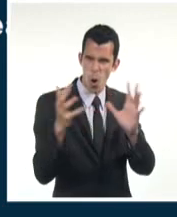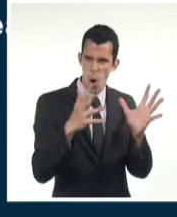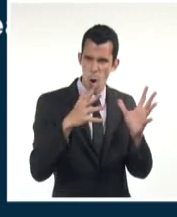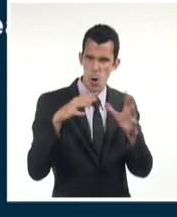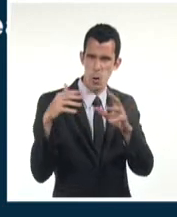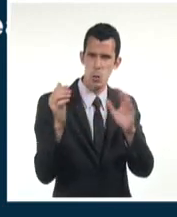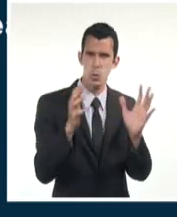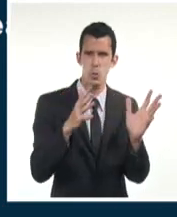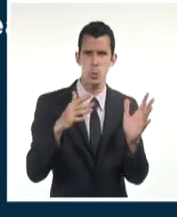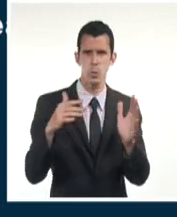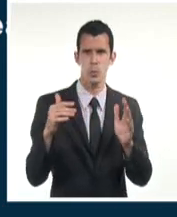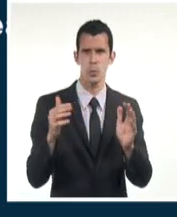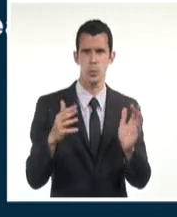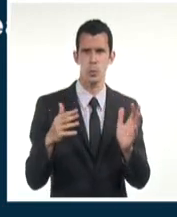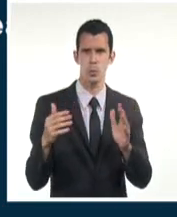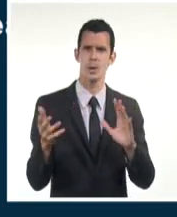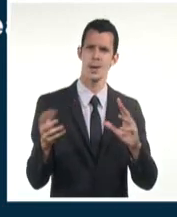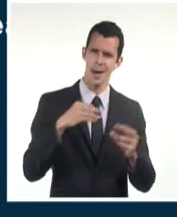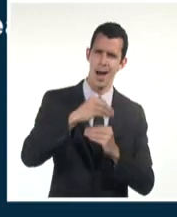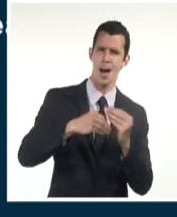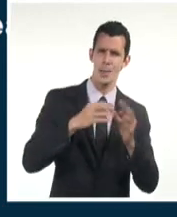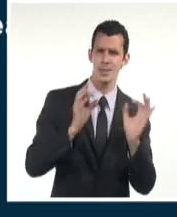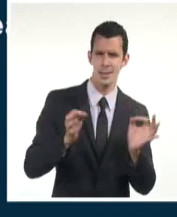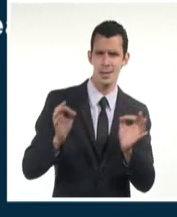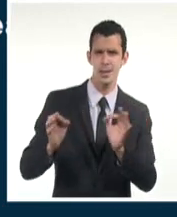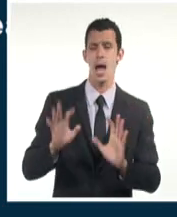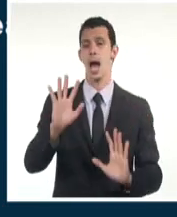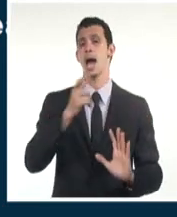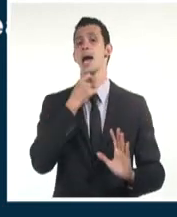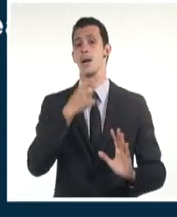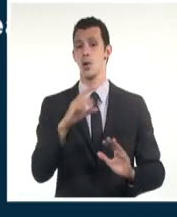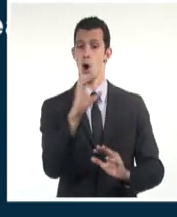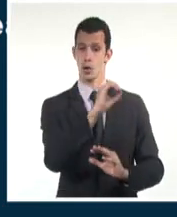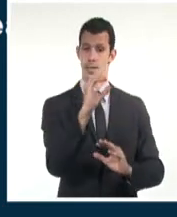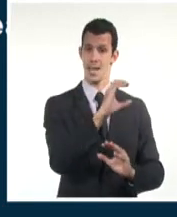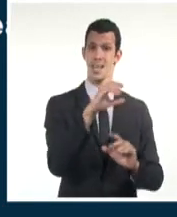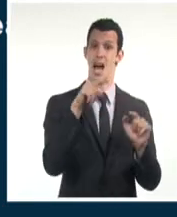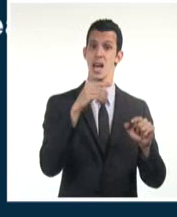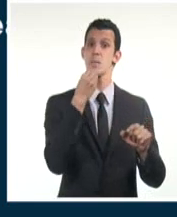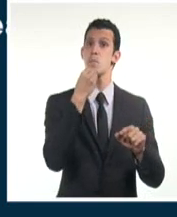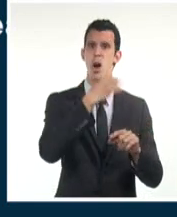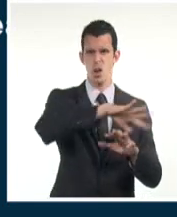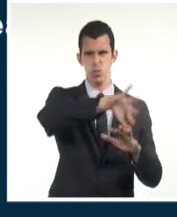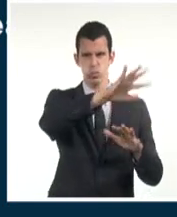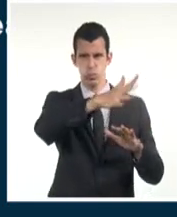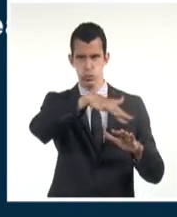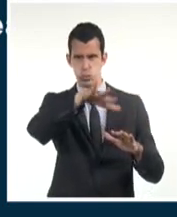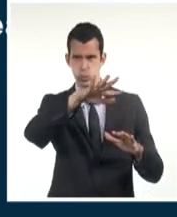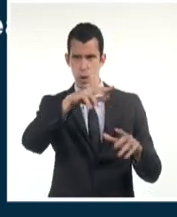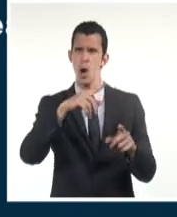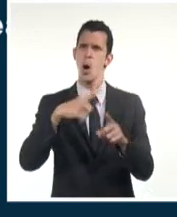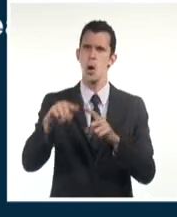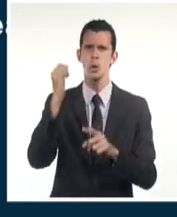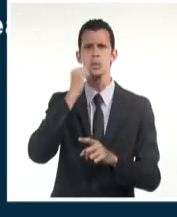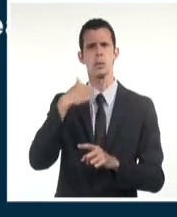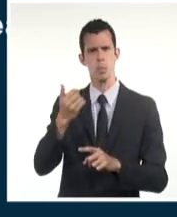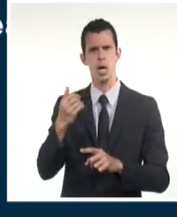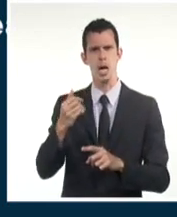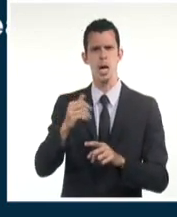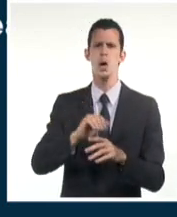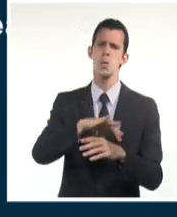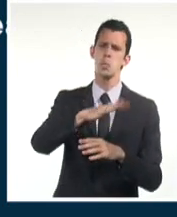oriental en la costa norte occidental oleaje en la costa sur del occidente del país, también del oriente